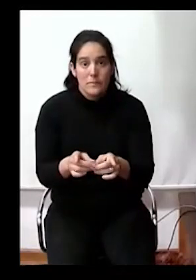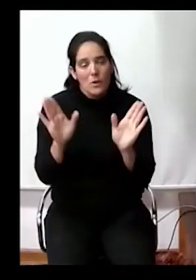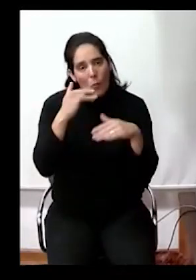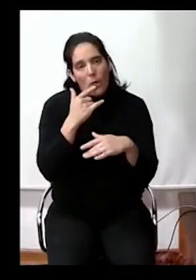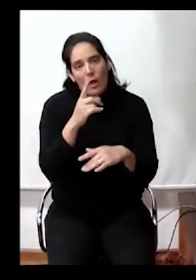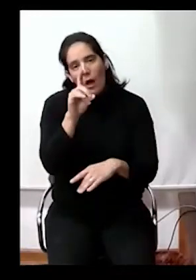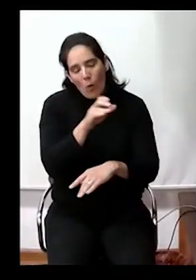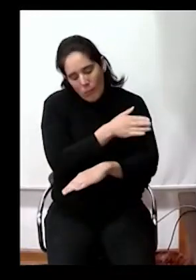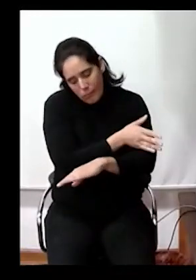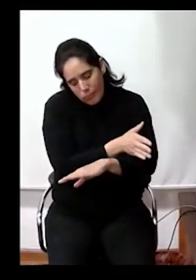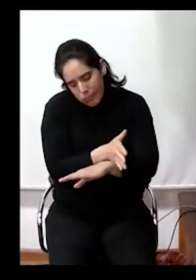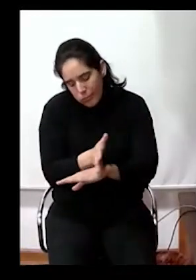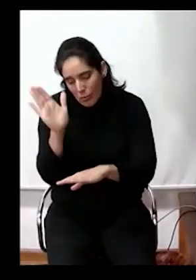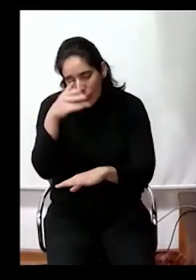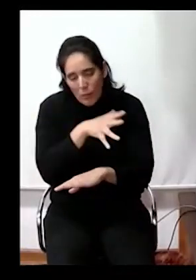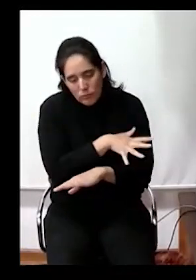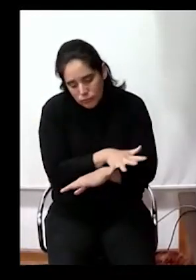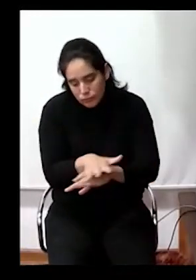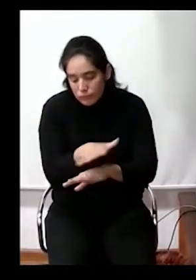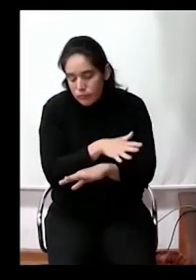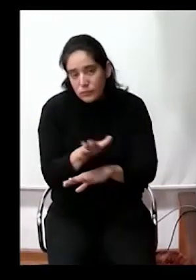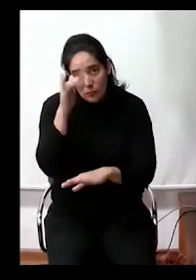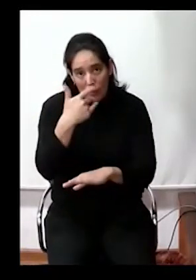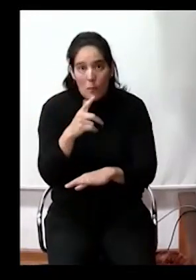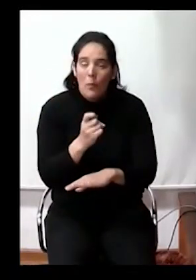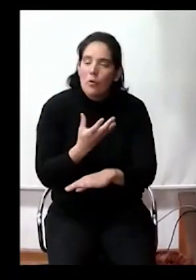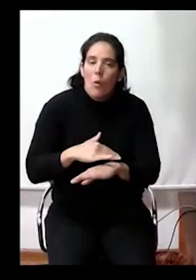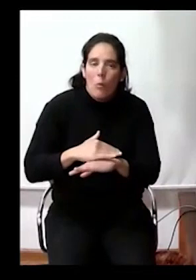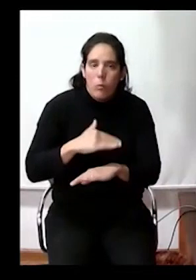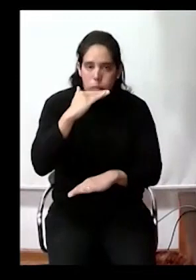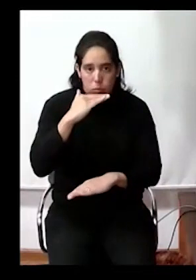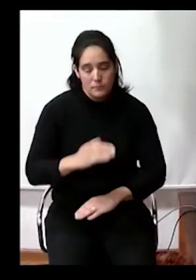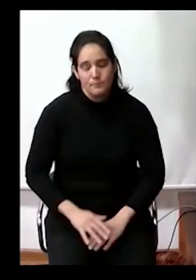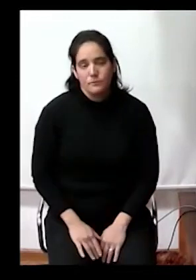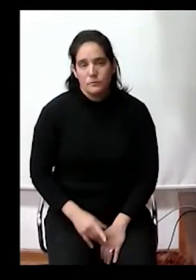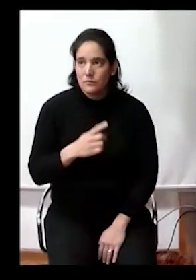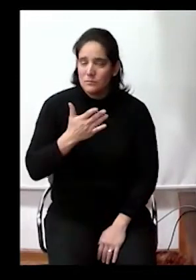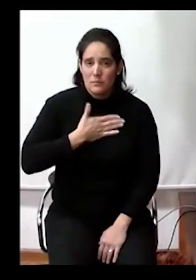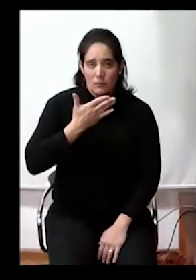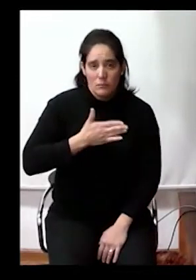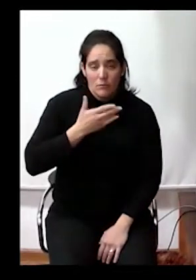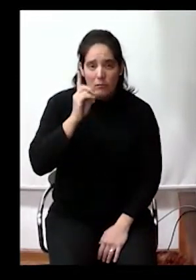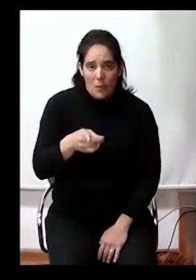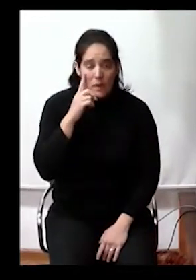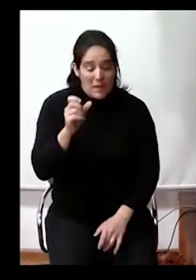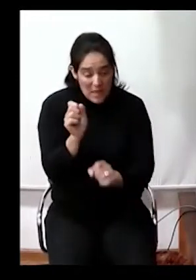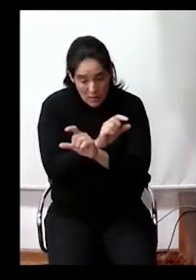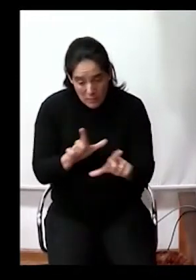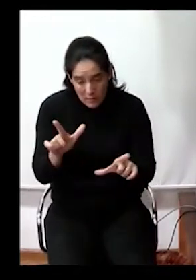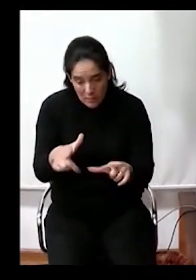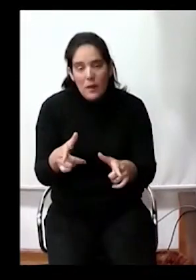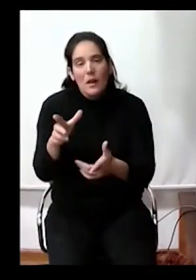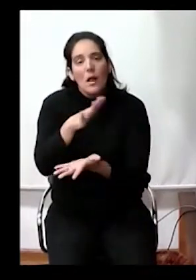aún más que cuando llueve se produzca en forma adecuada el desagüe de los pluviales. Reclaman además del mantenimiento de la